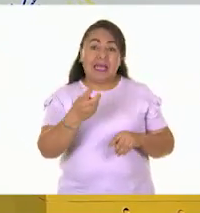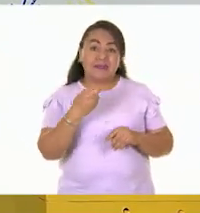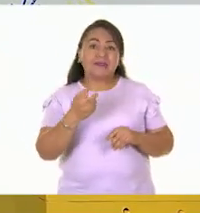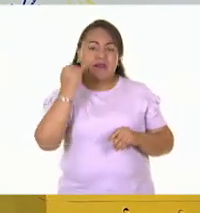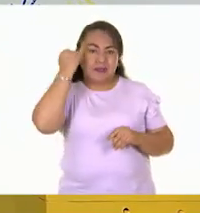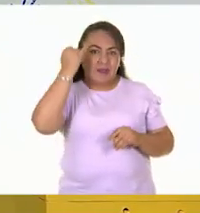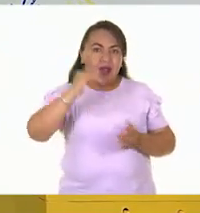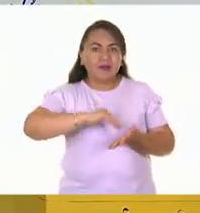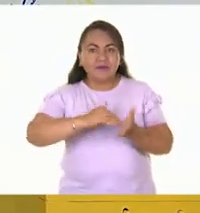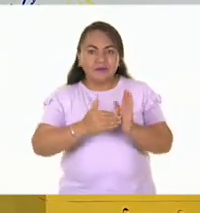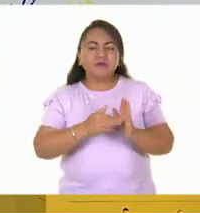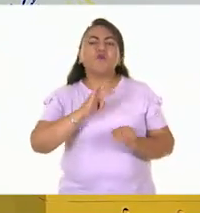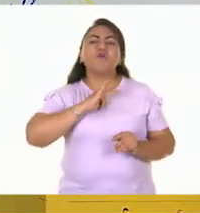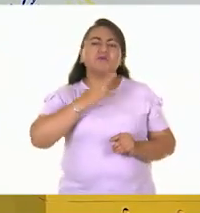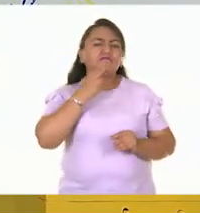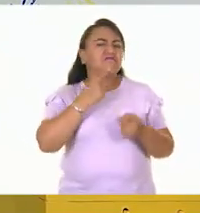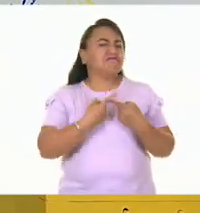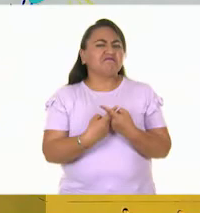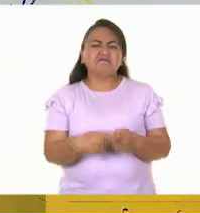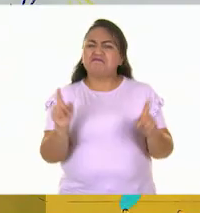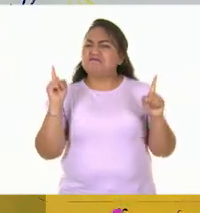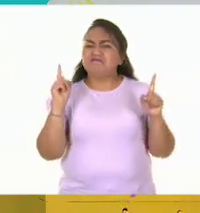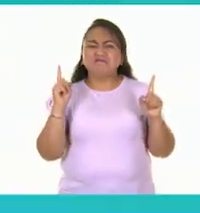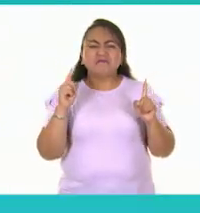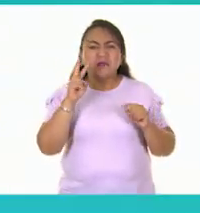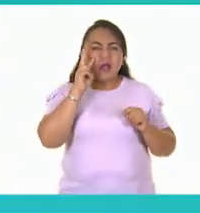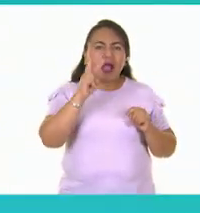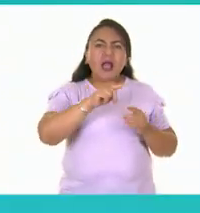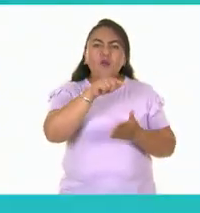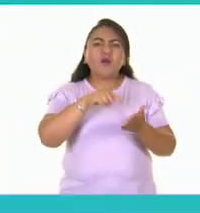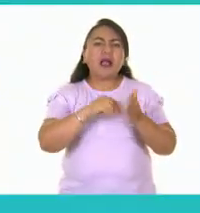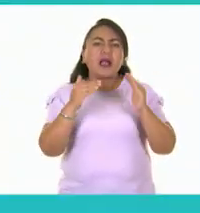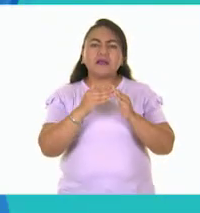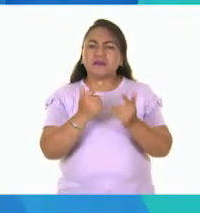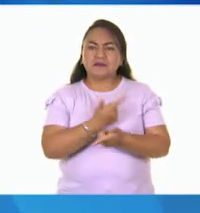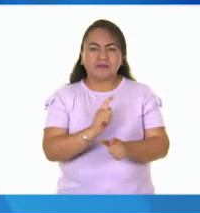podemos usarla en cualquier superficie que encontremos en casa.